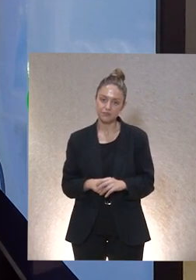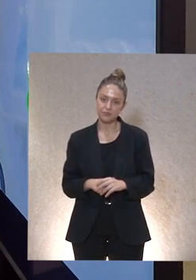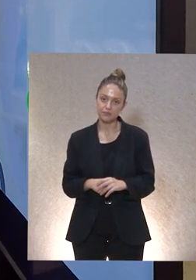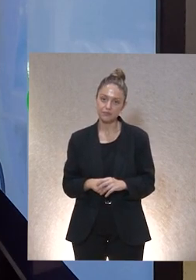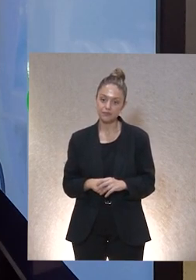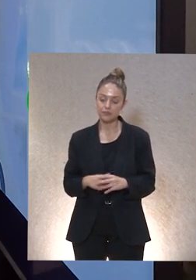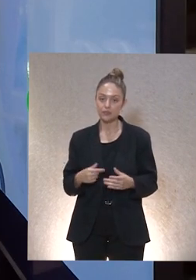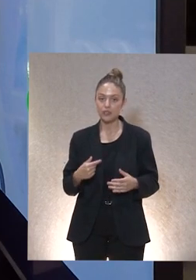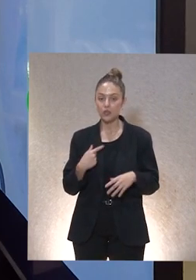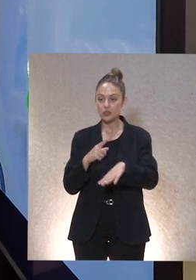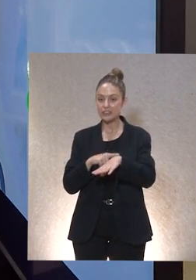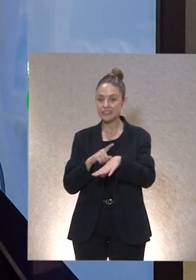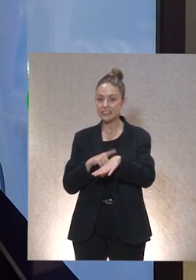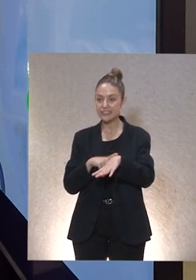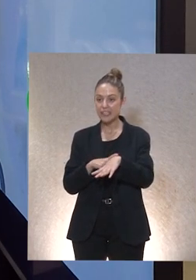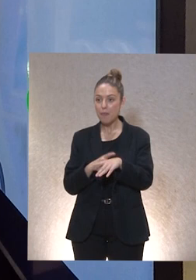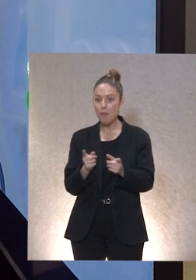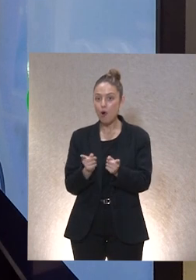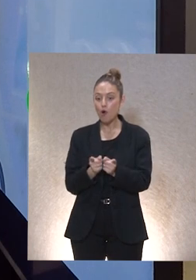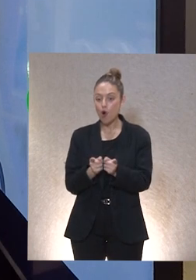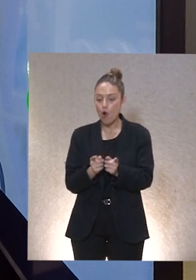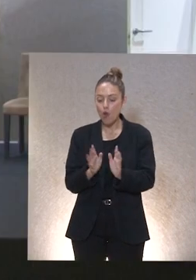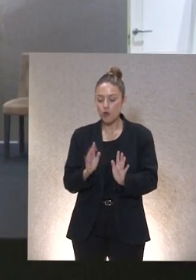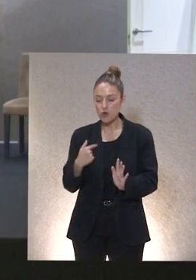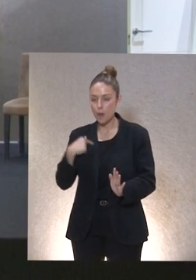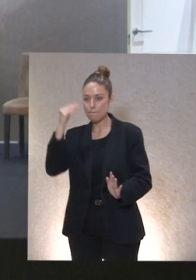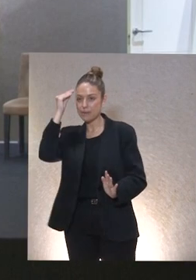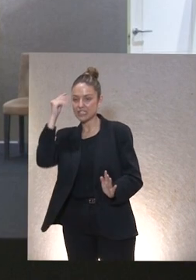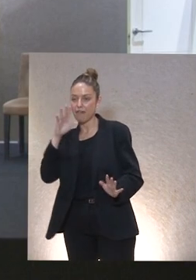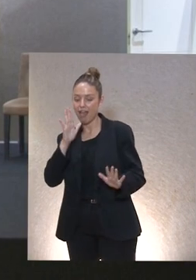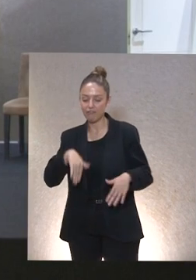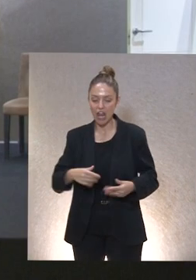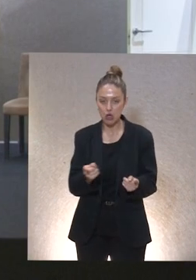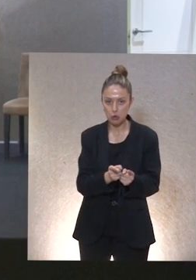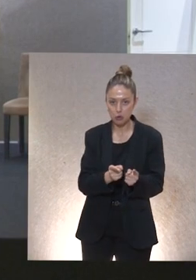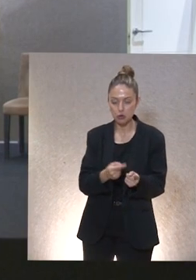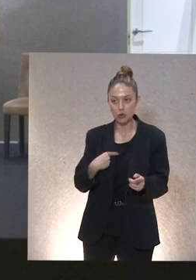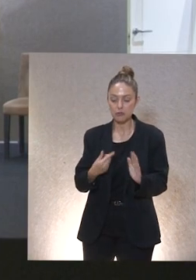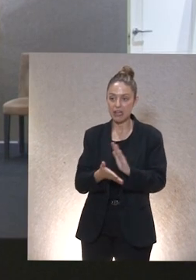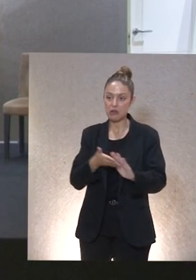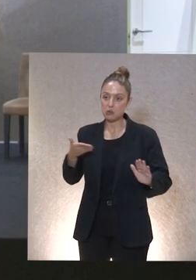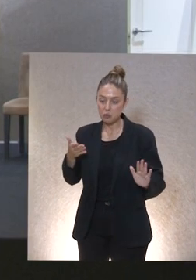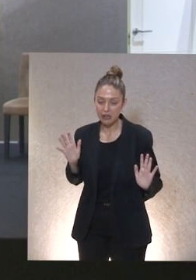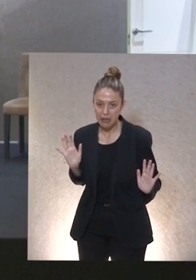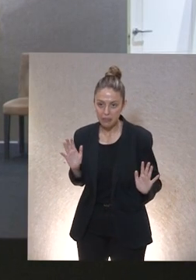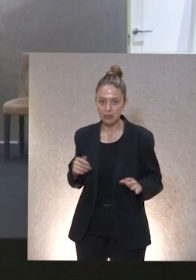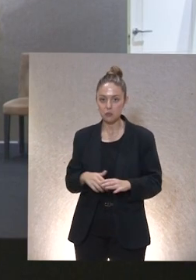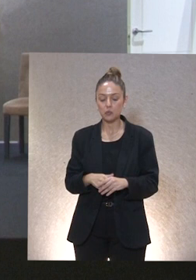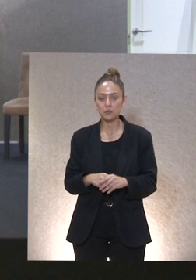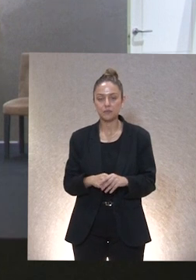Bien, dispongo de un tiempo un poquitín más corto del que pensaba y entonces voy a ir a lo mejor un poquito más rápido de lo que me gustaría,